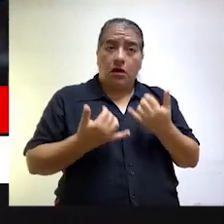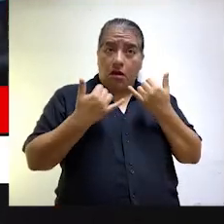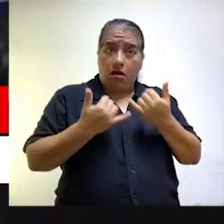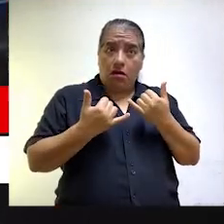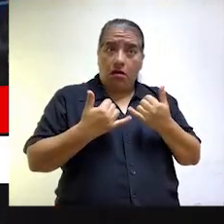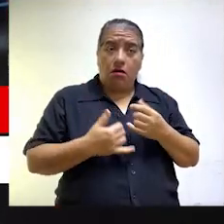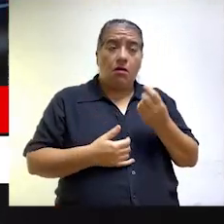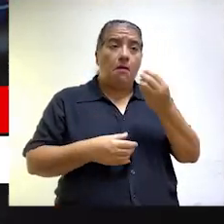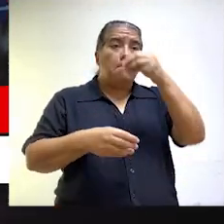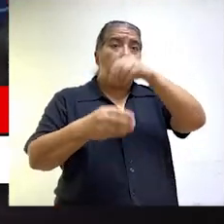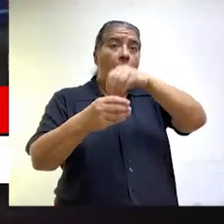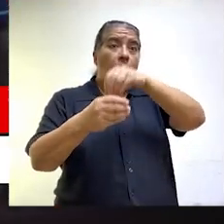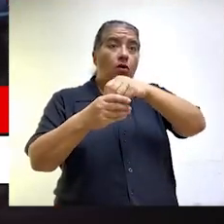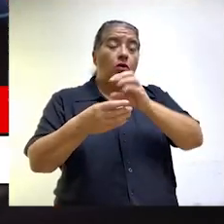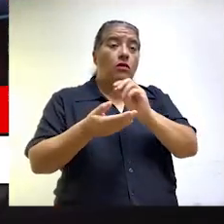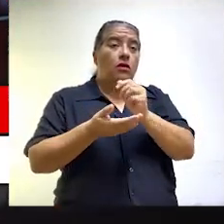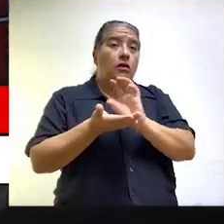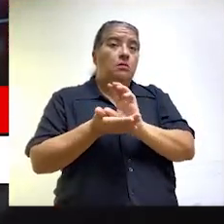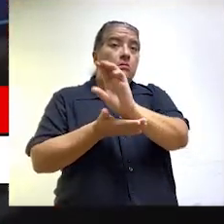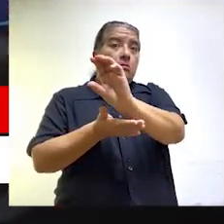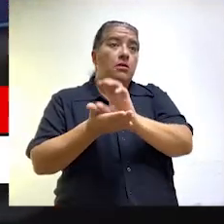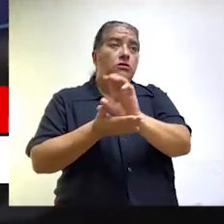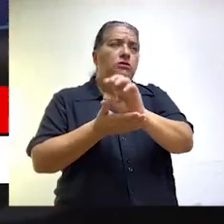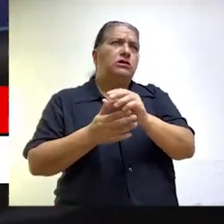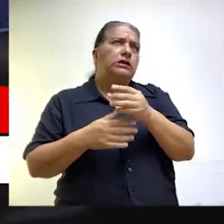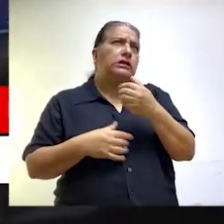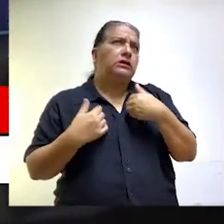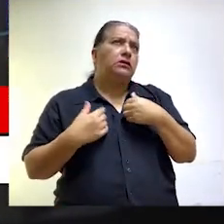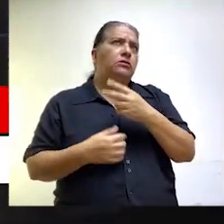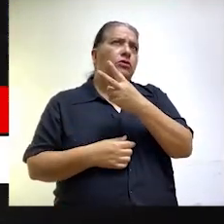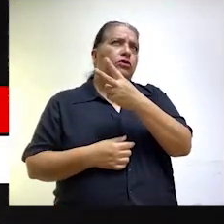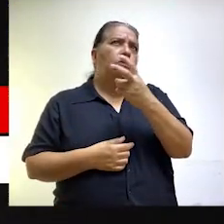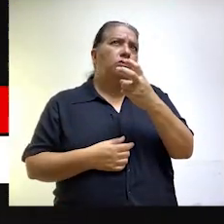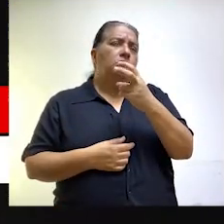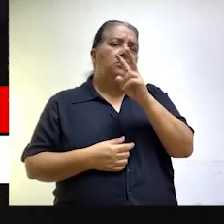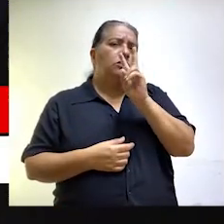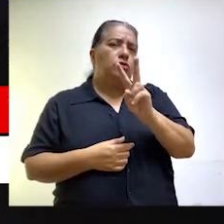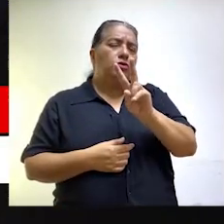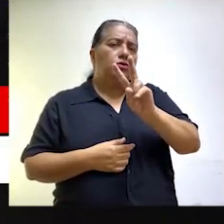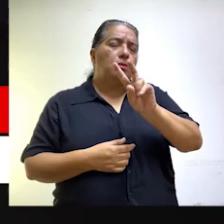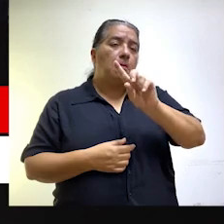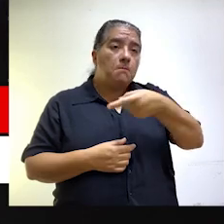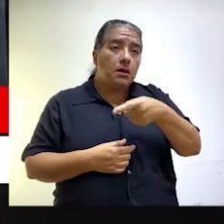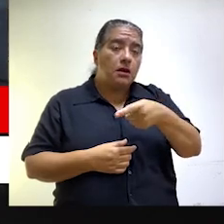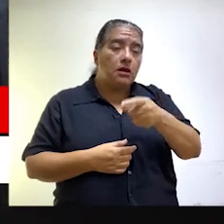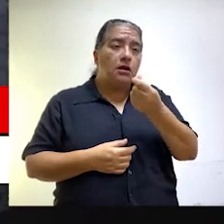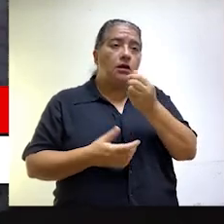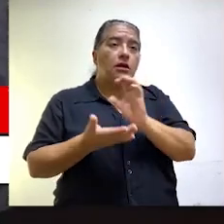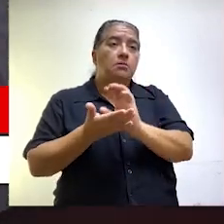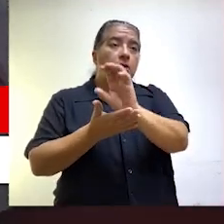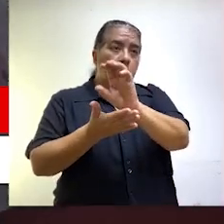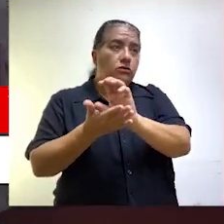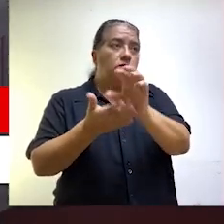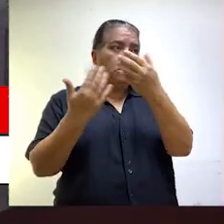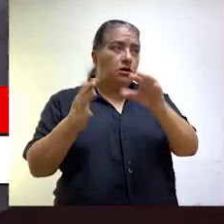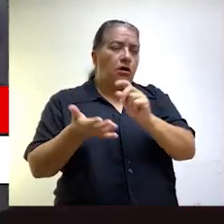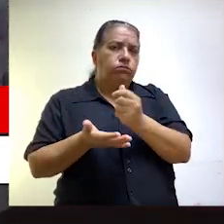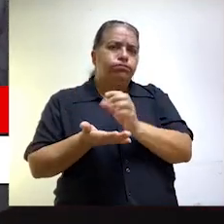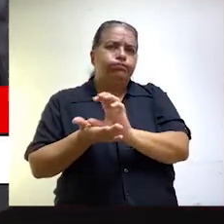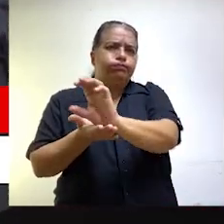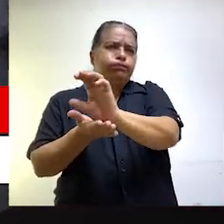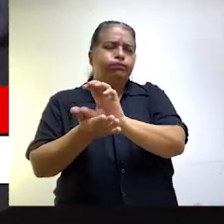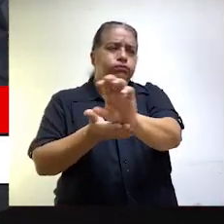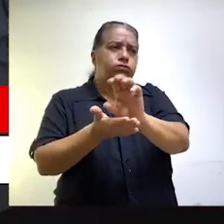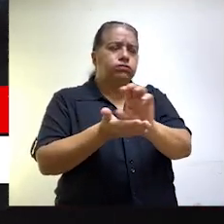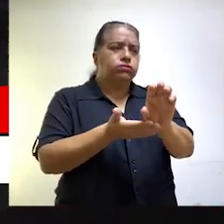Bueno, actualmente en el Banco de Inversiones tenemos poco más de 202 mil inversiones activas